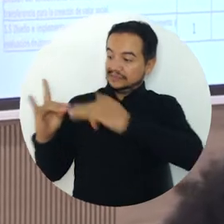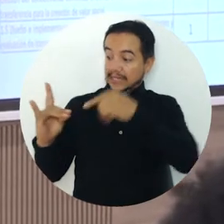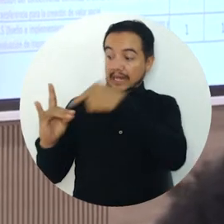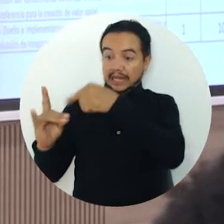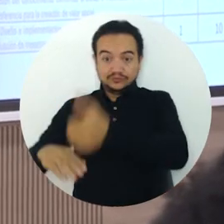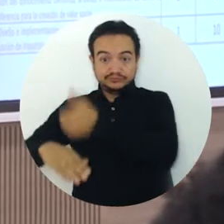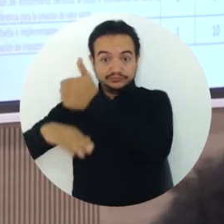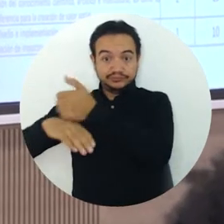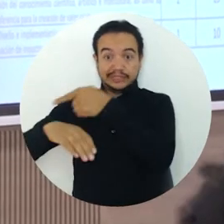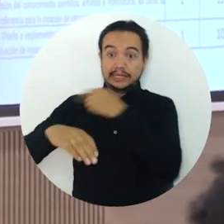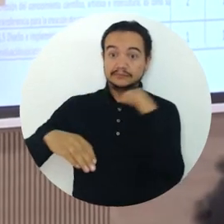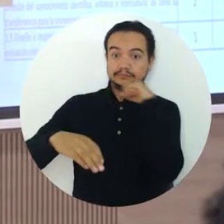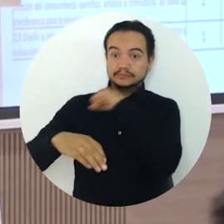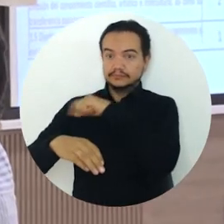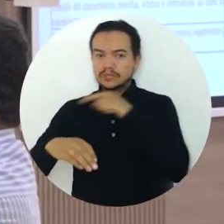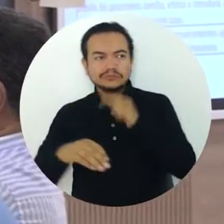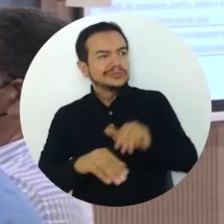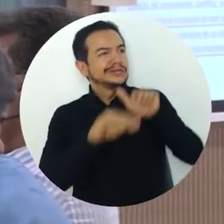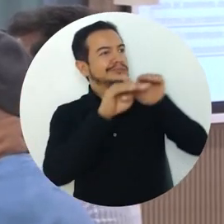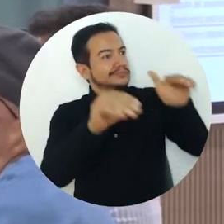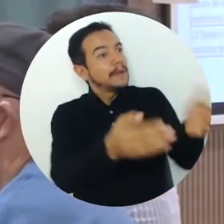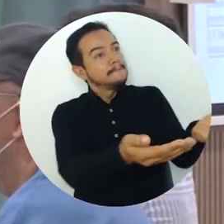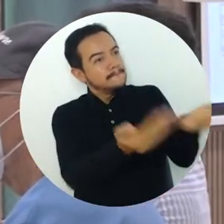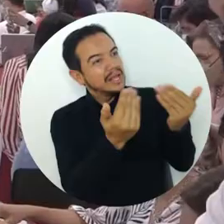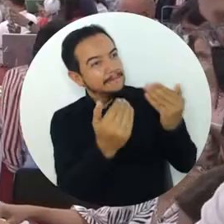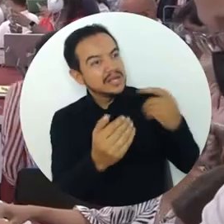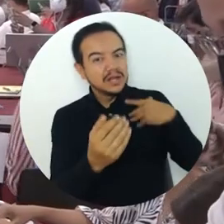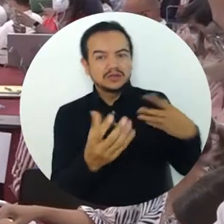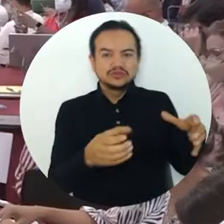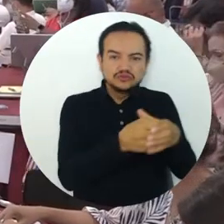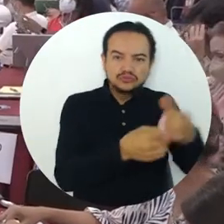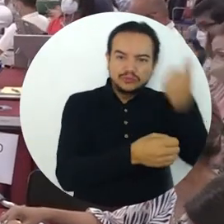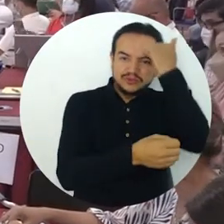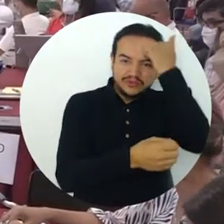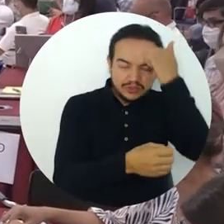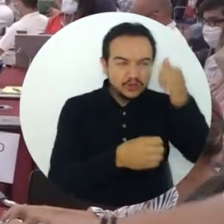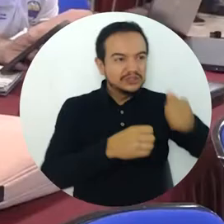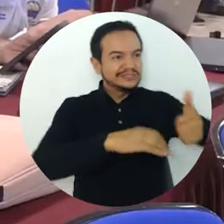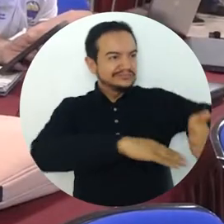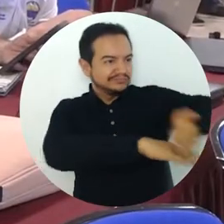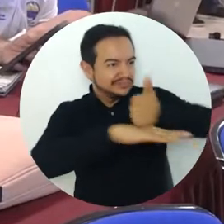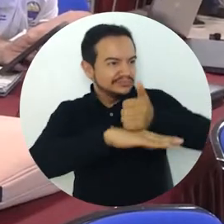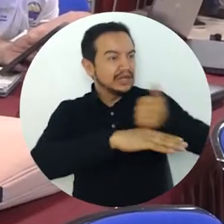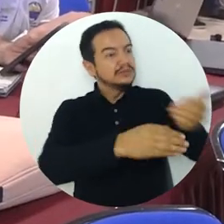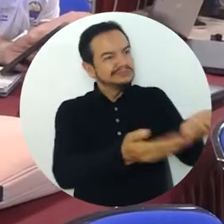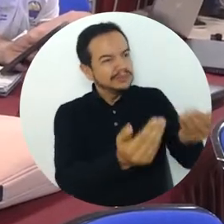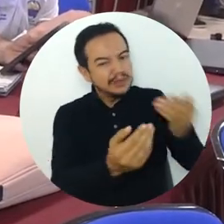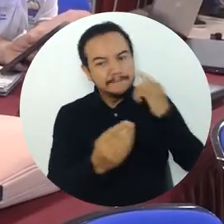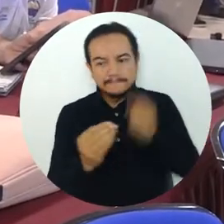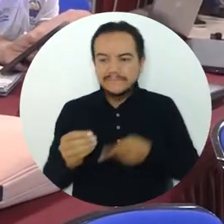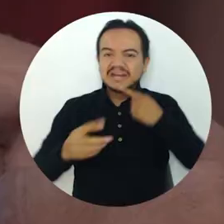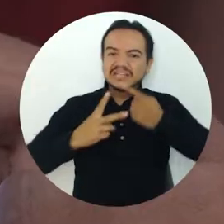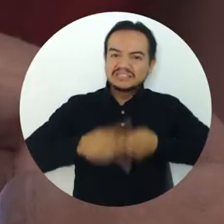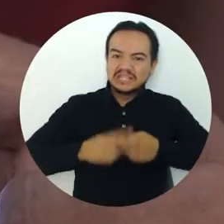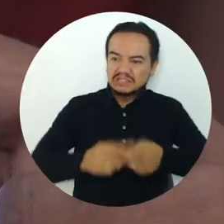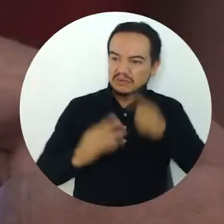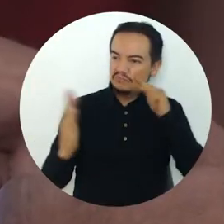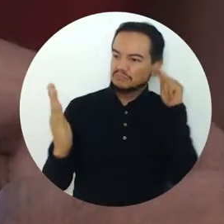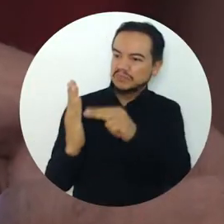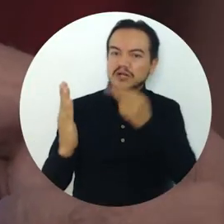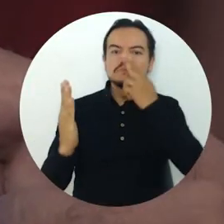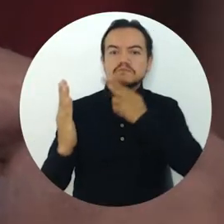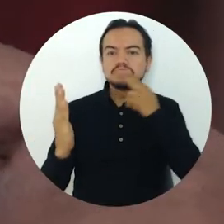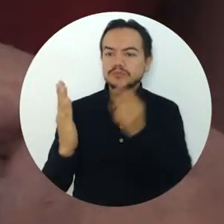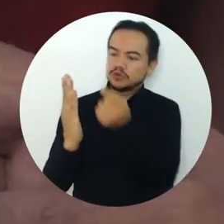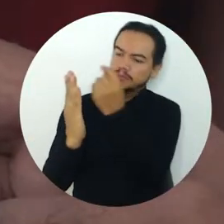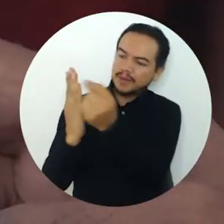El doctor Pablo Vera Salazar, rector de la Universidad del Magdalena, convocó a directivos y docentes en un taller para evaluar el cumplimiento de los compromisos y